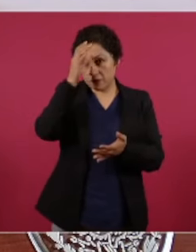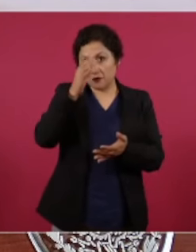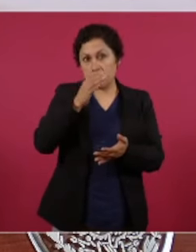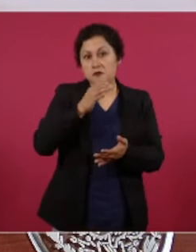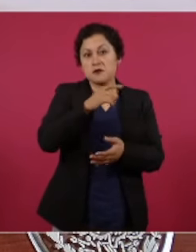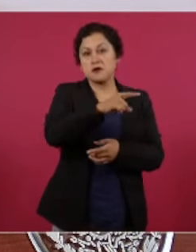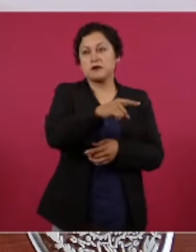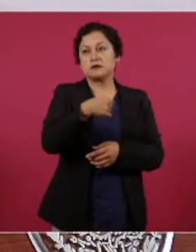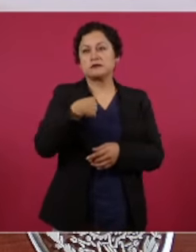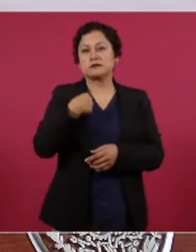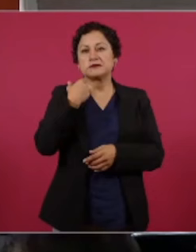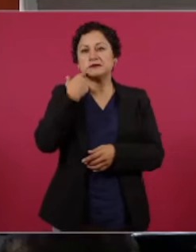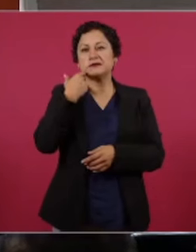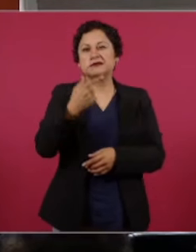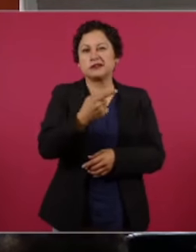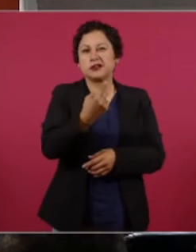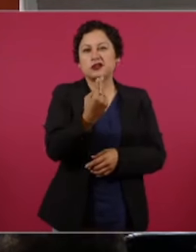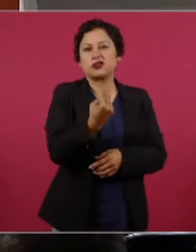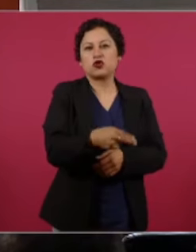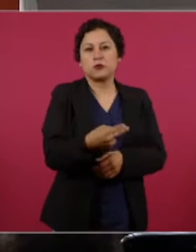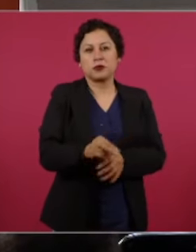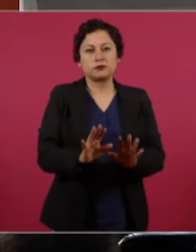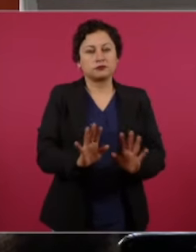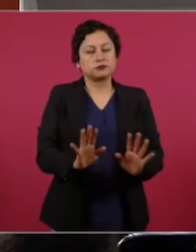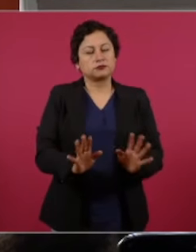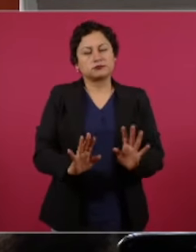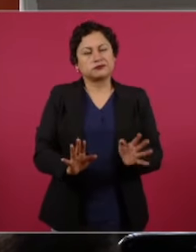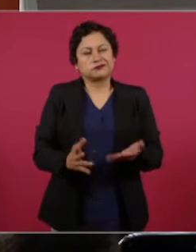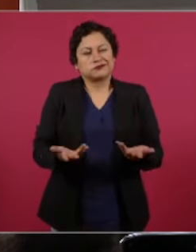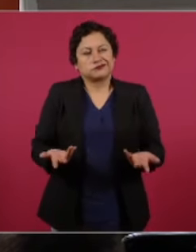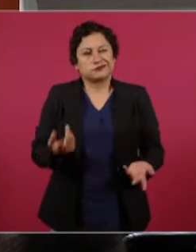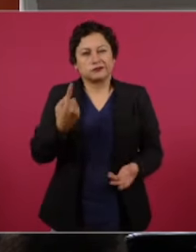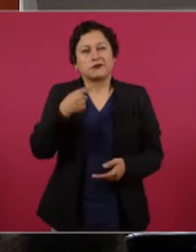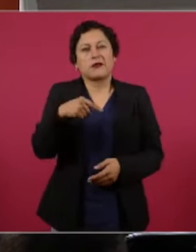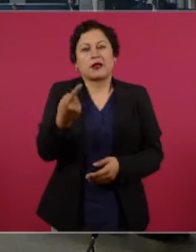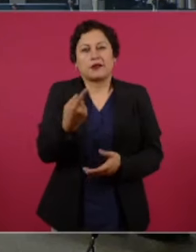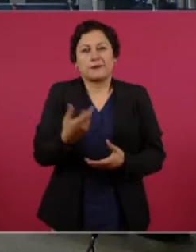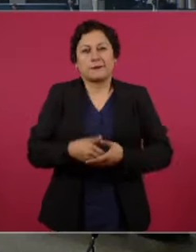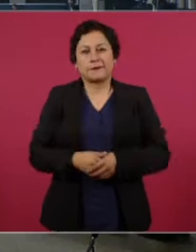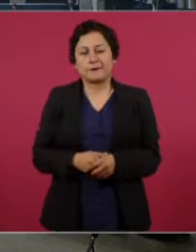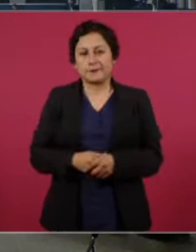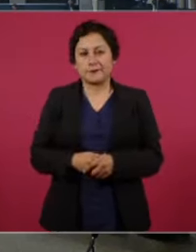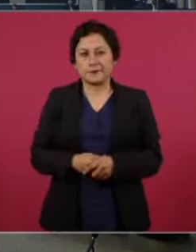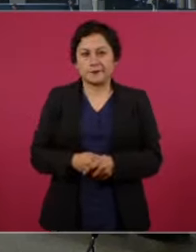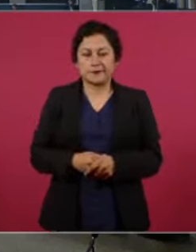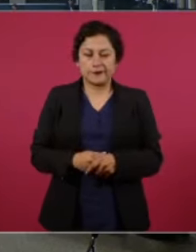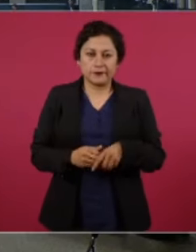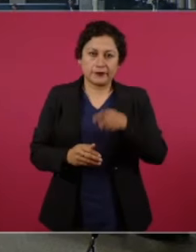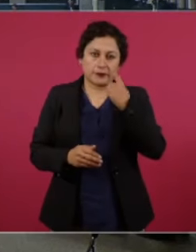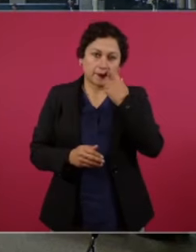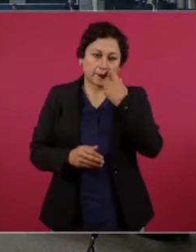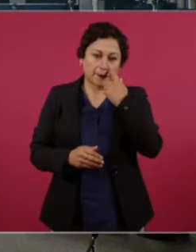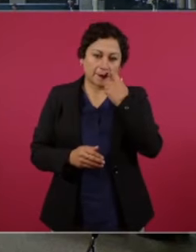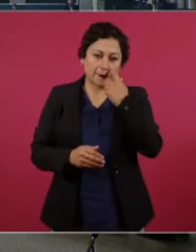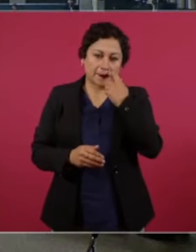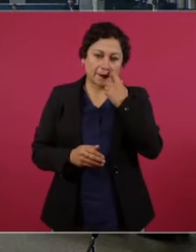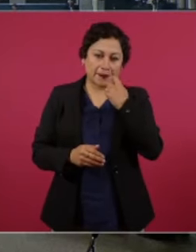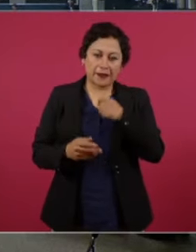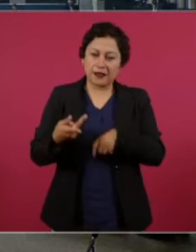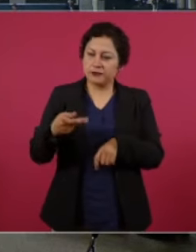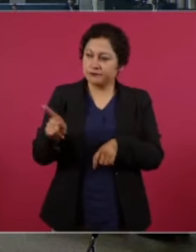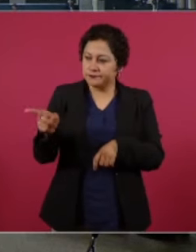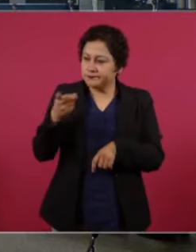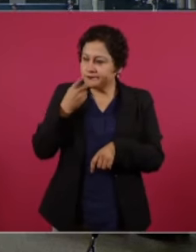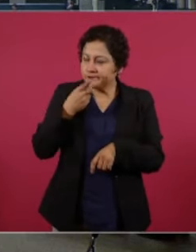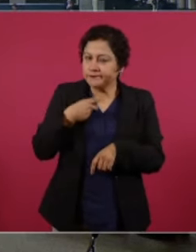nombres, no tiene caso, pero a ver cuánto